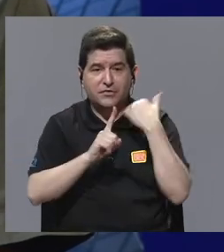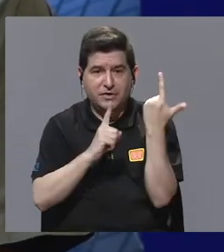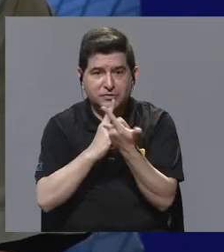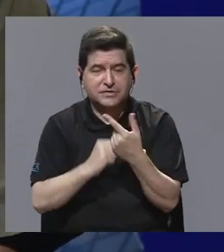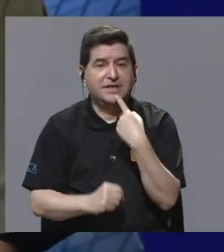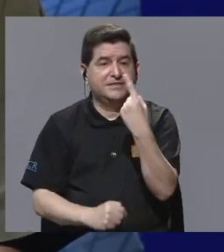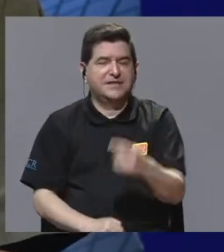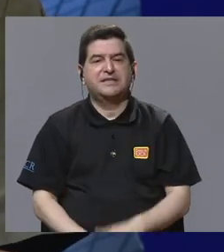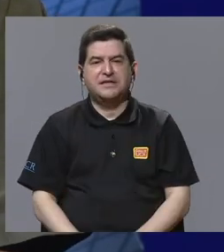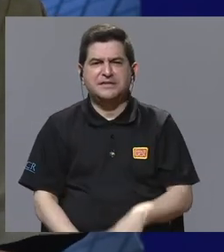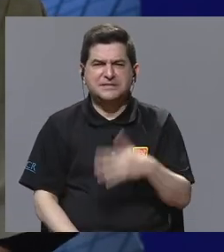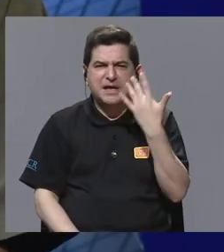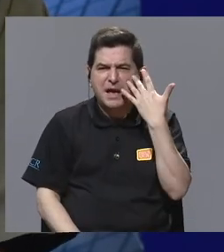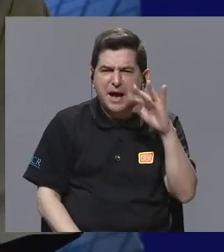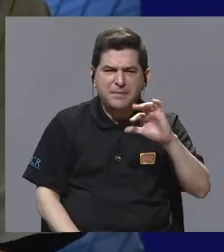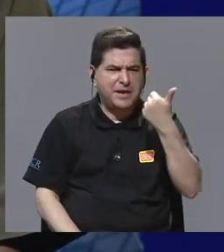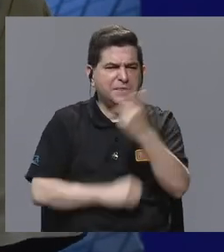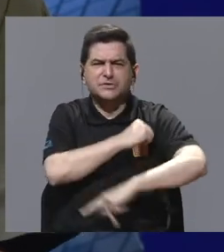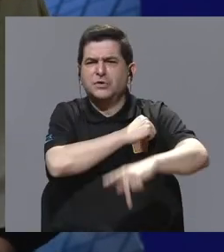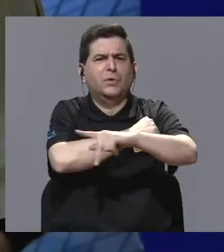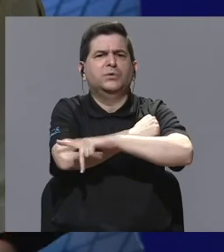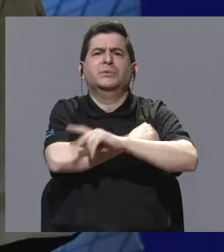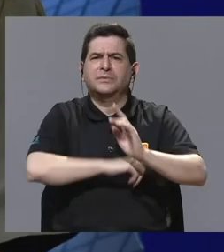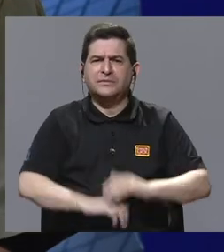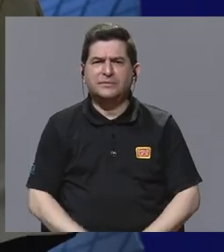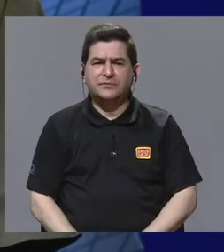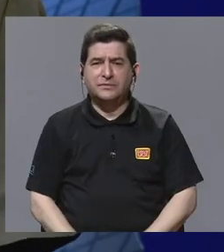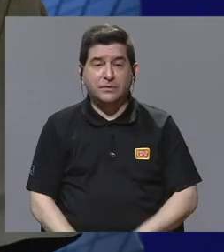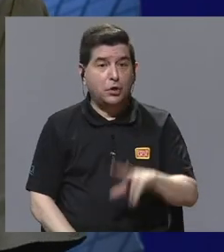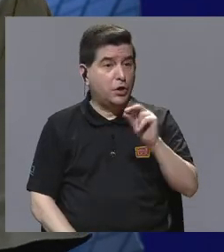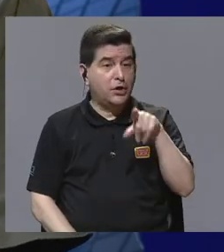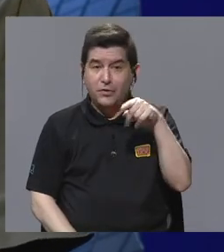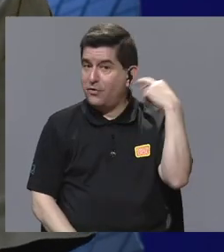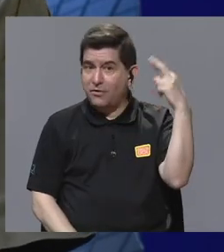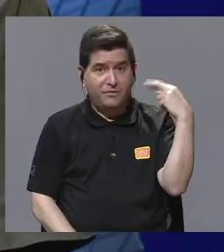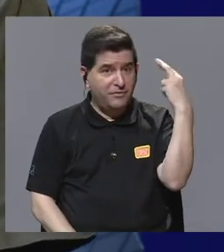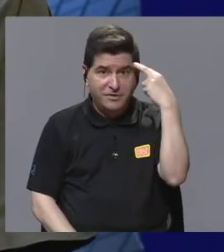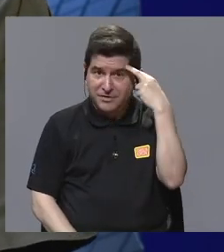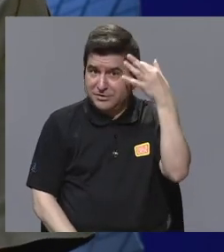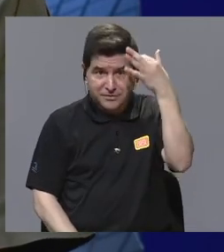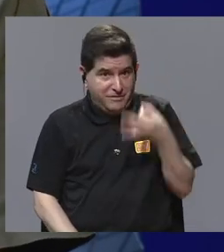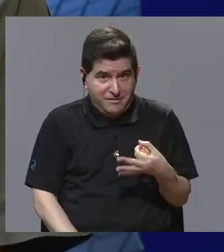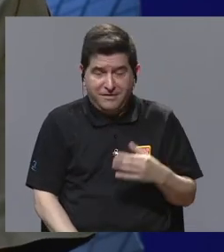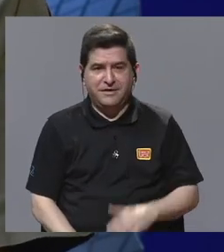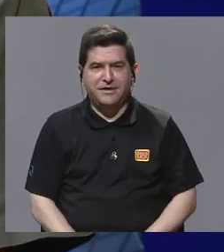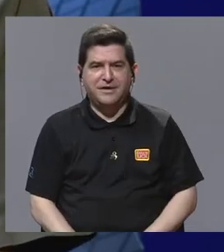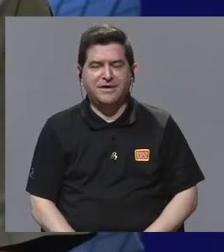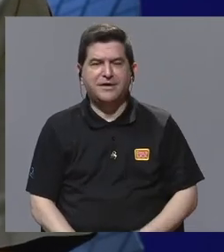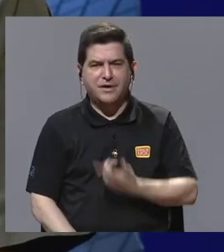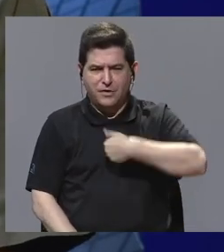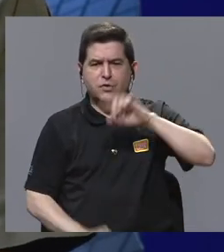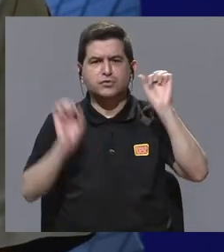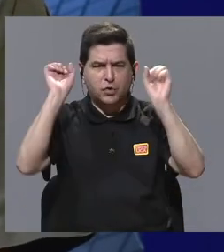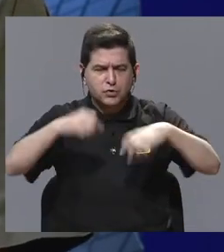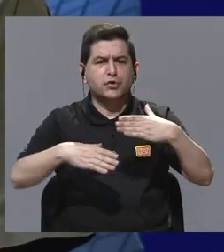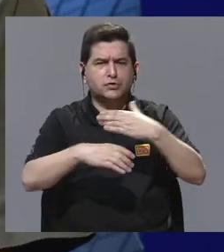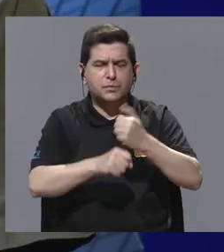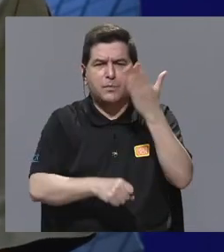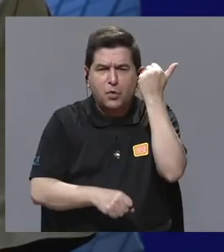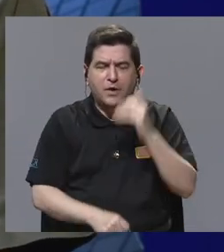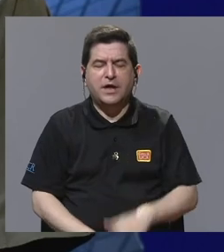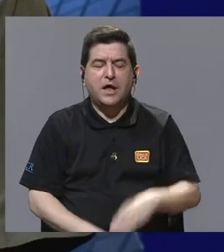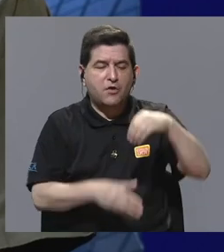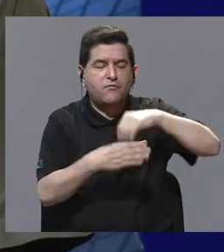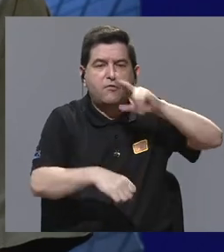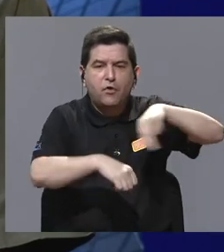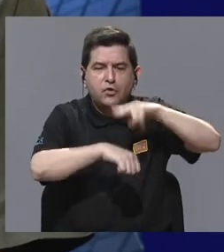parece de otro país, y no debería ser esa la reflexión, ¿verdad? Una de las razones por las que pudimos hacerlo es porque existe un Fondo Nacional